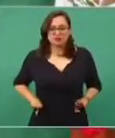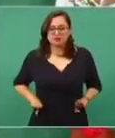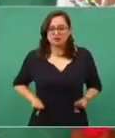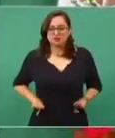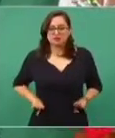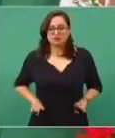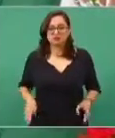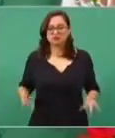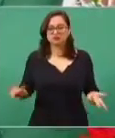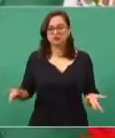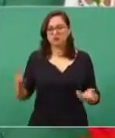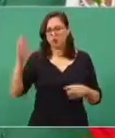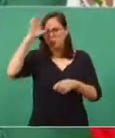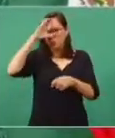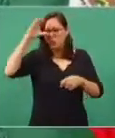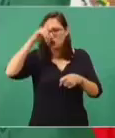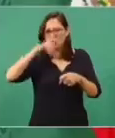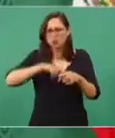no diría cultura,